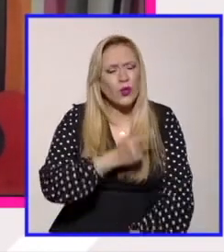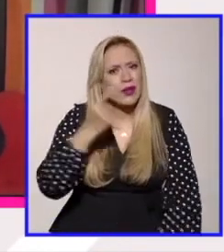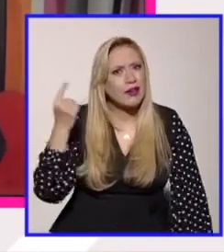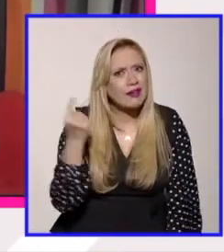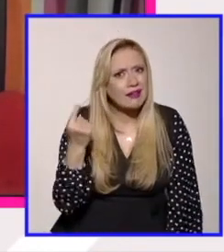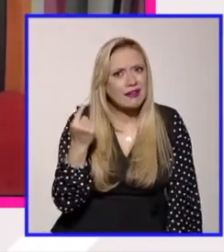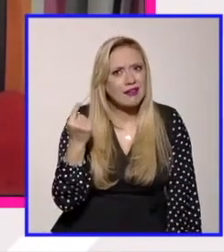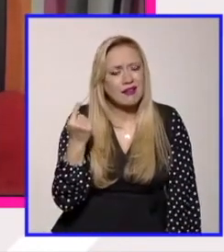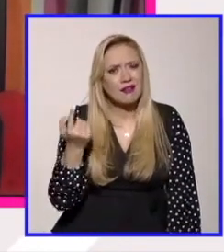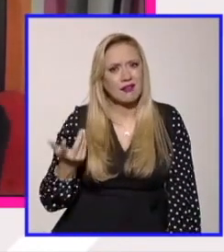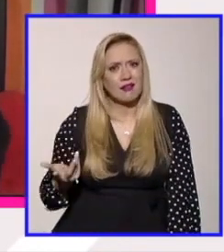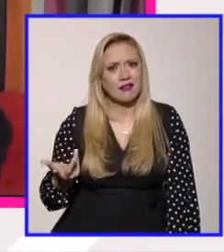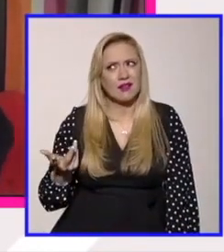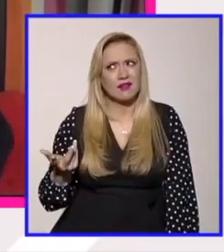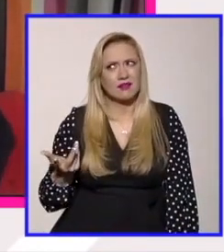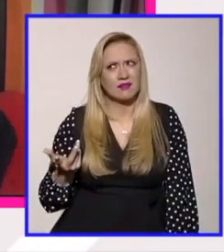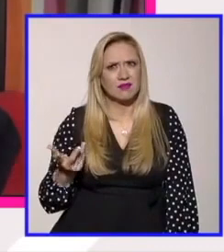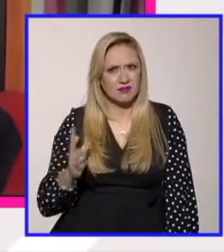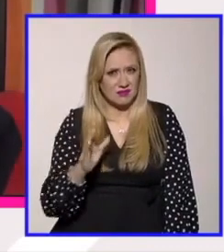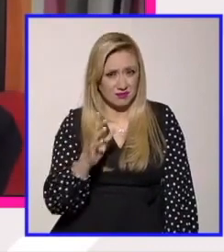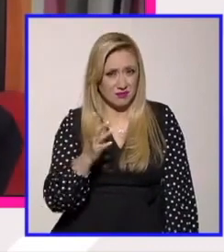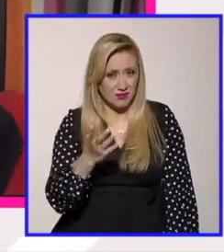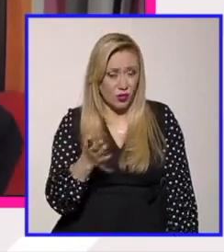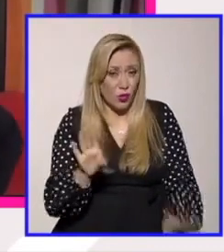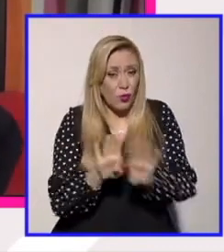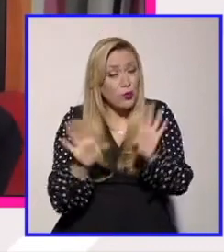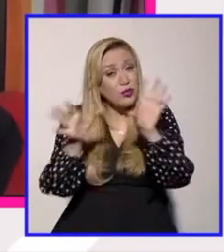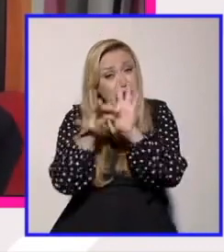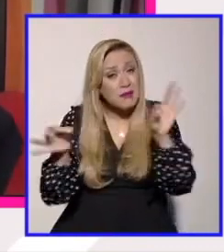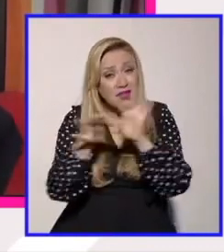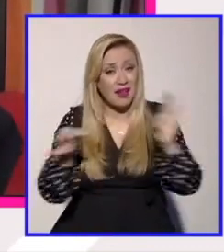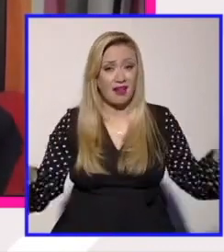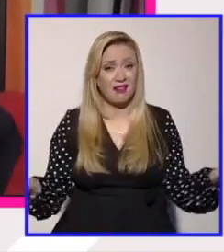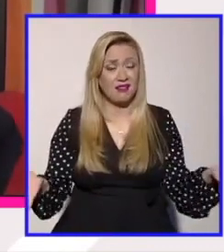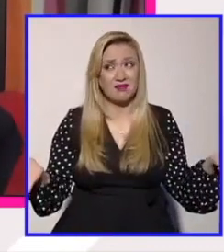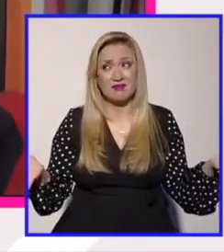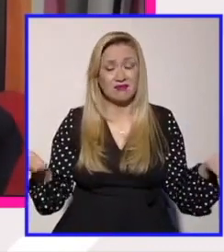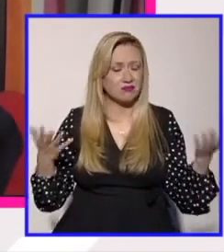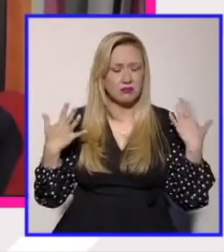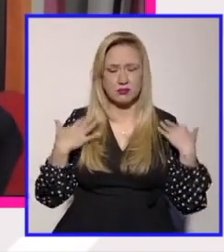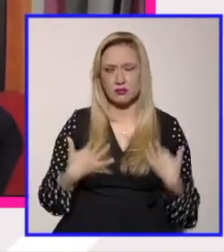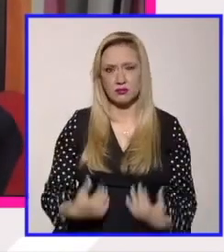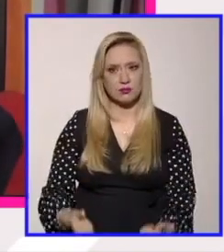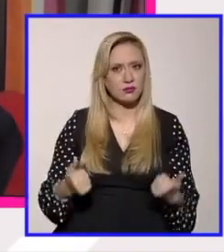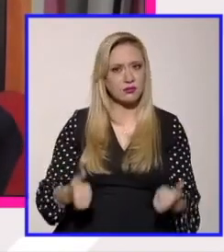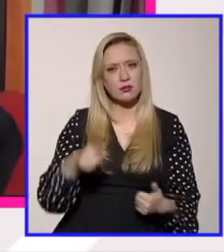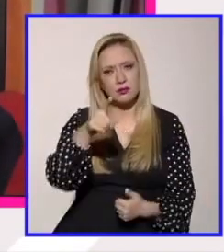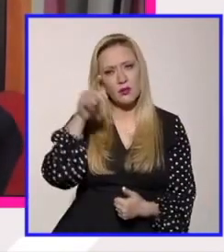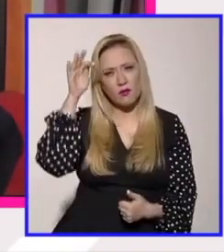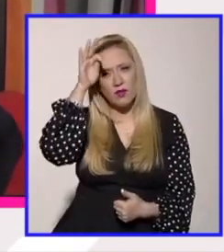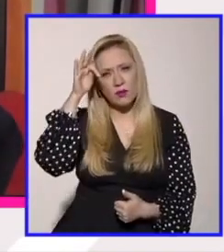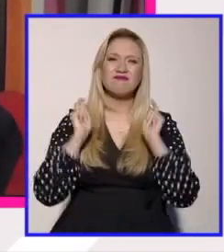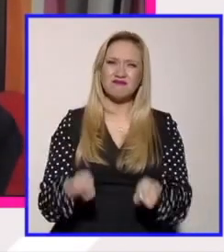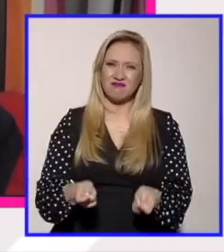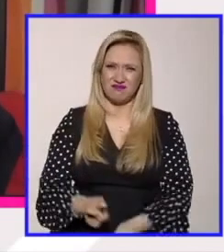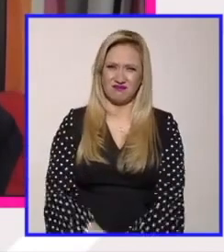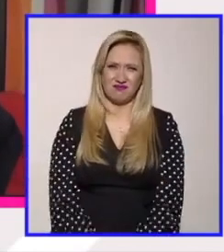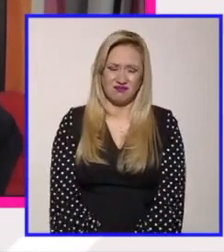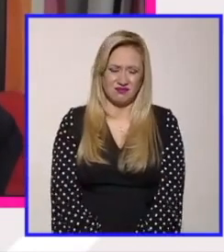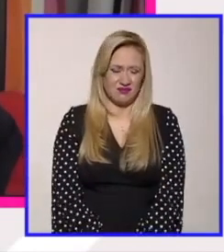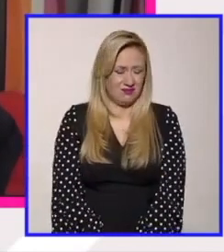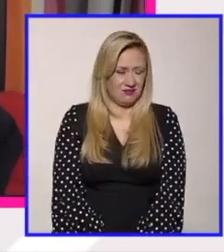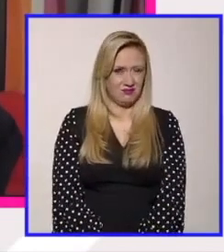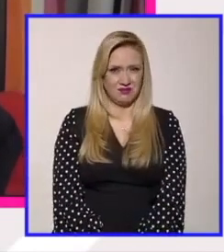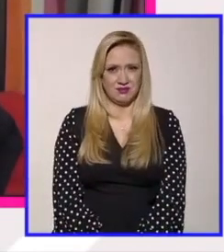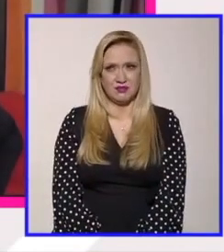si haya alguna manera de entenderlo digamos desde tus estudios de la filosofía feminista en sí bueno